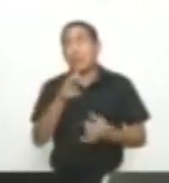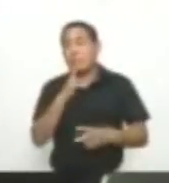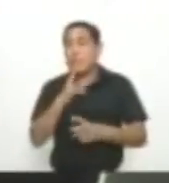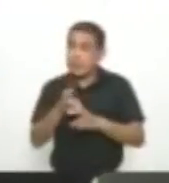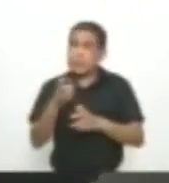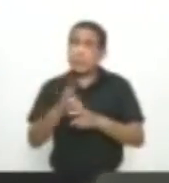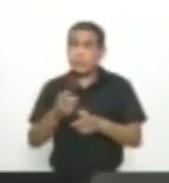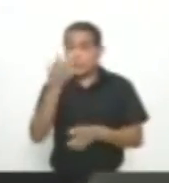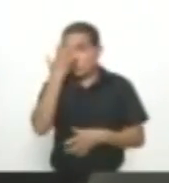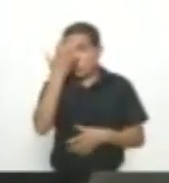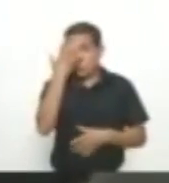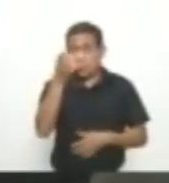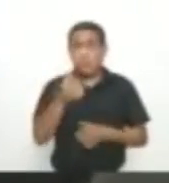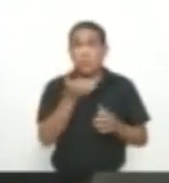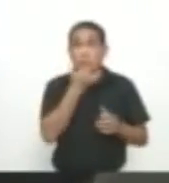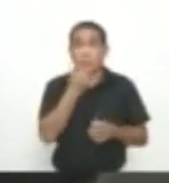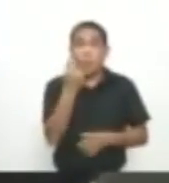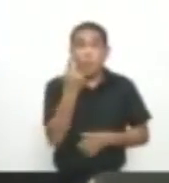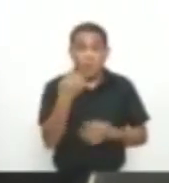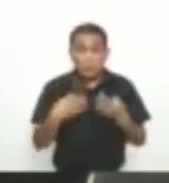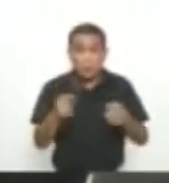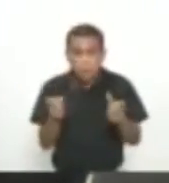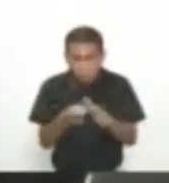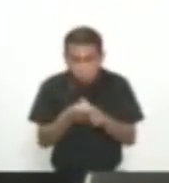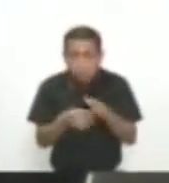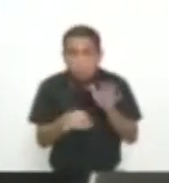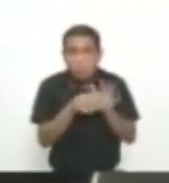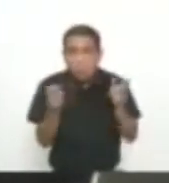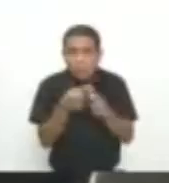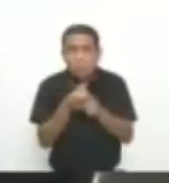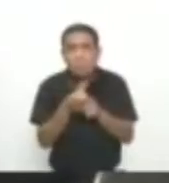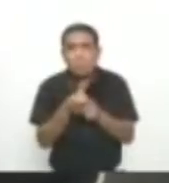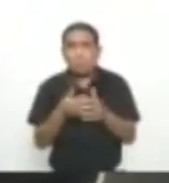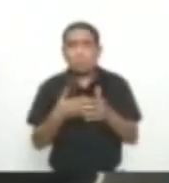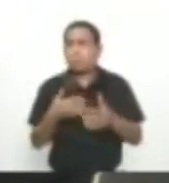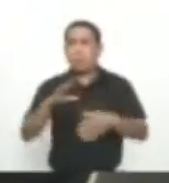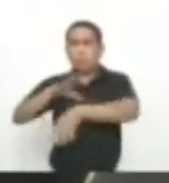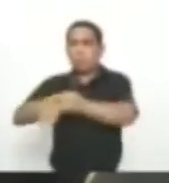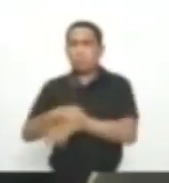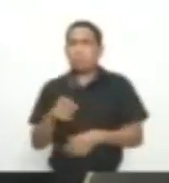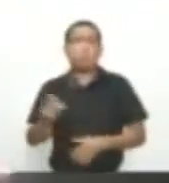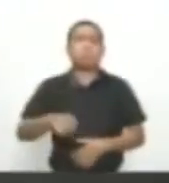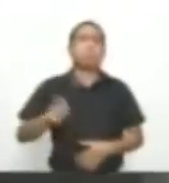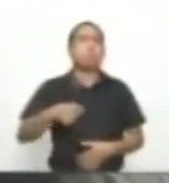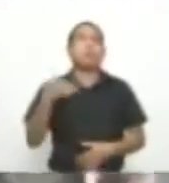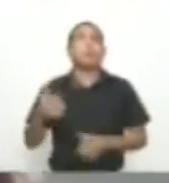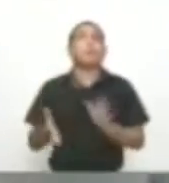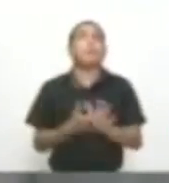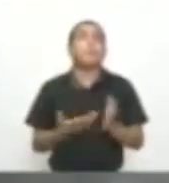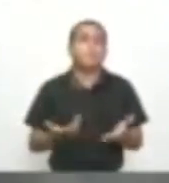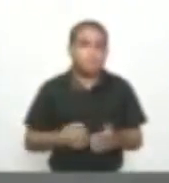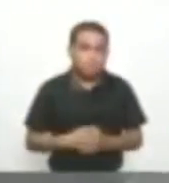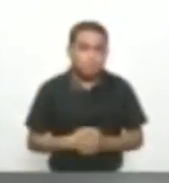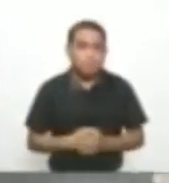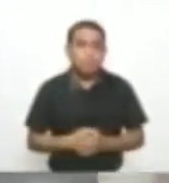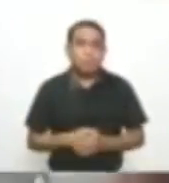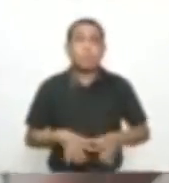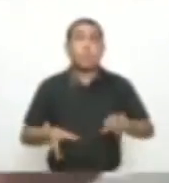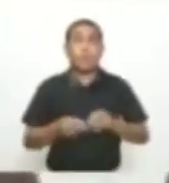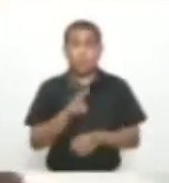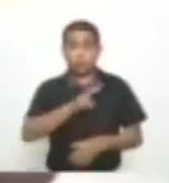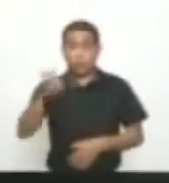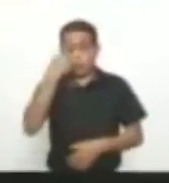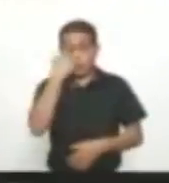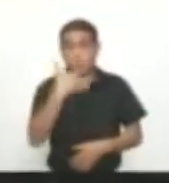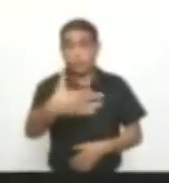Una dosis personal No comporta Una medida De aseguramiento Intramural La comunidad De los barrios Del norte